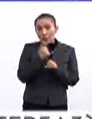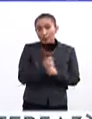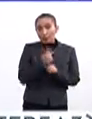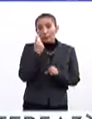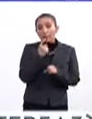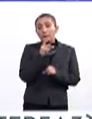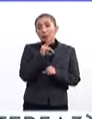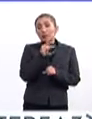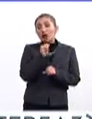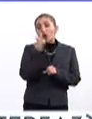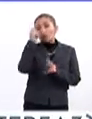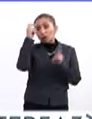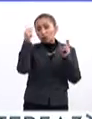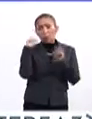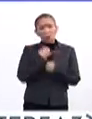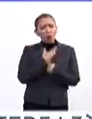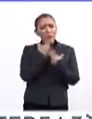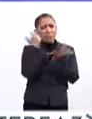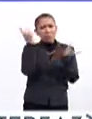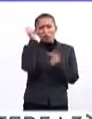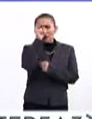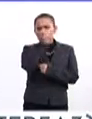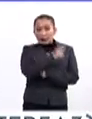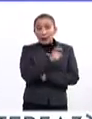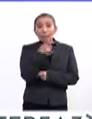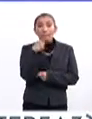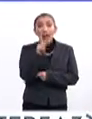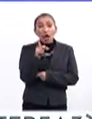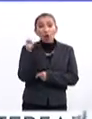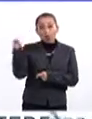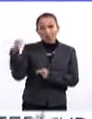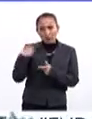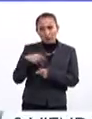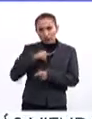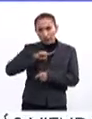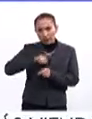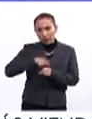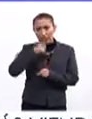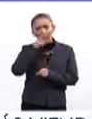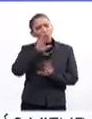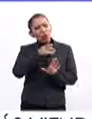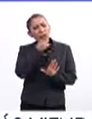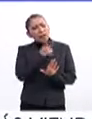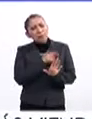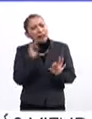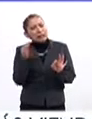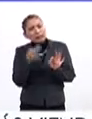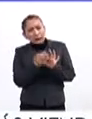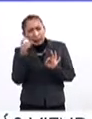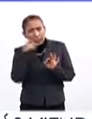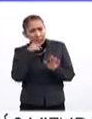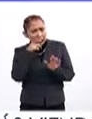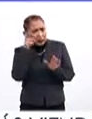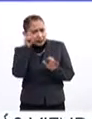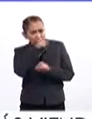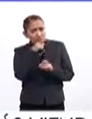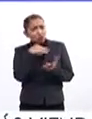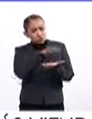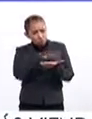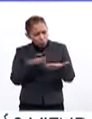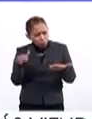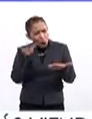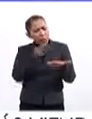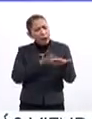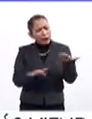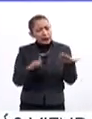Sueño es un poema muy complicado para muchos. Pero un especialista, me dije, bueno, dime, la neta, es tan complicado porque sí lo lees y